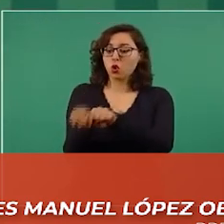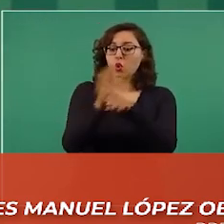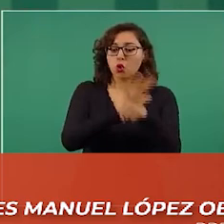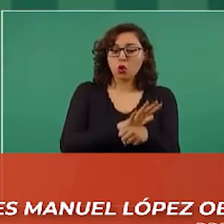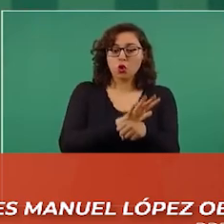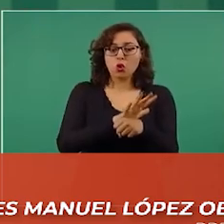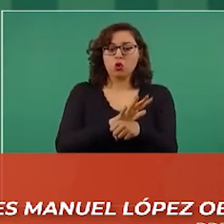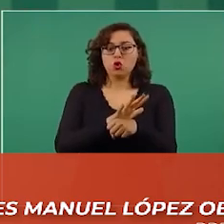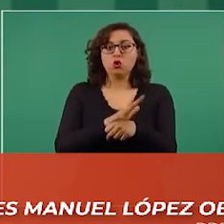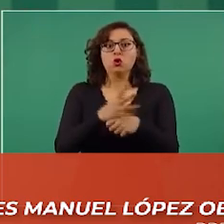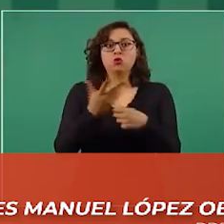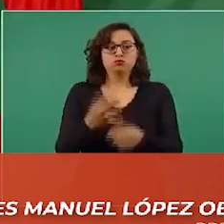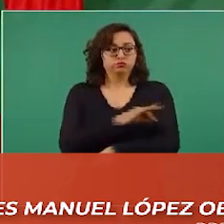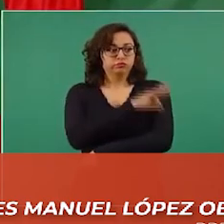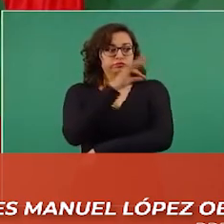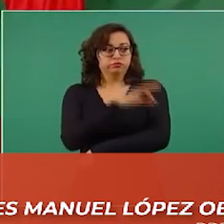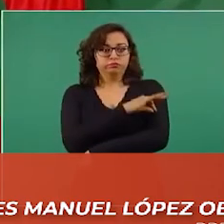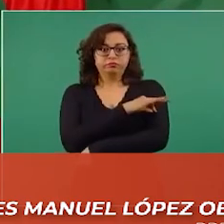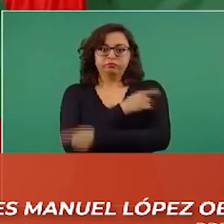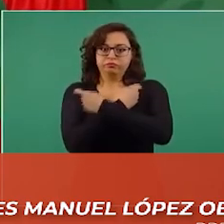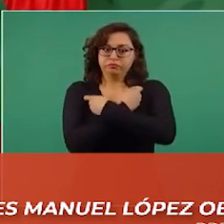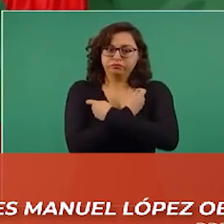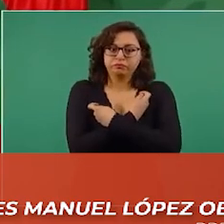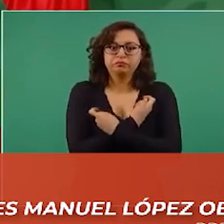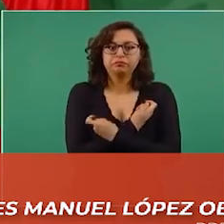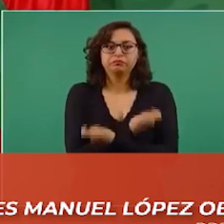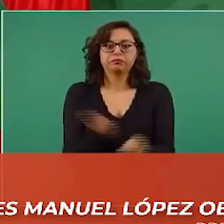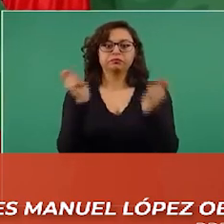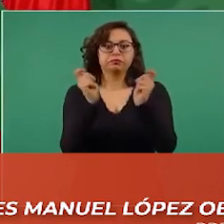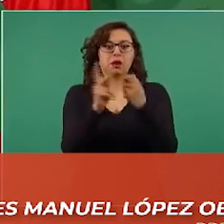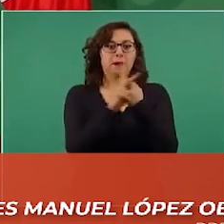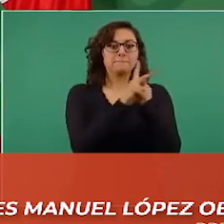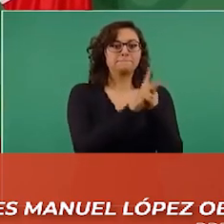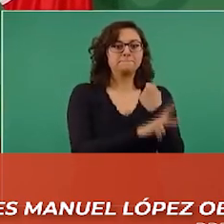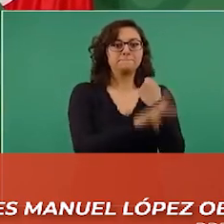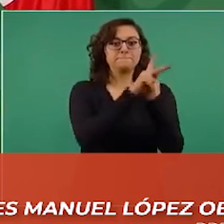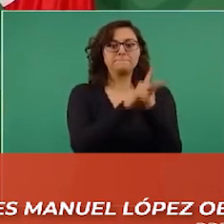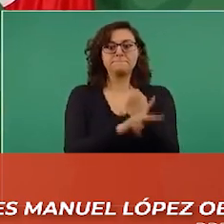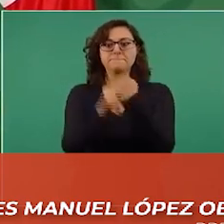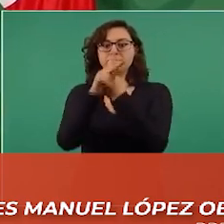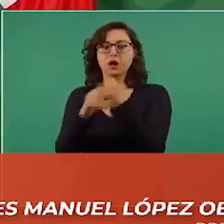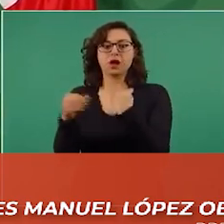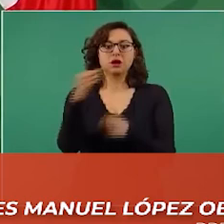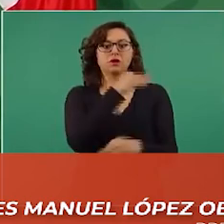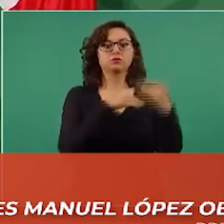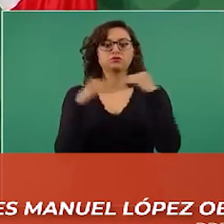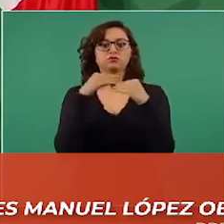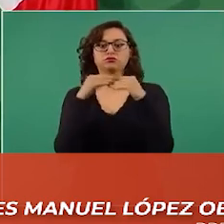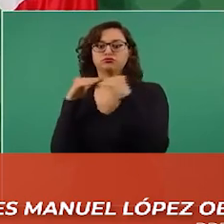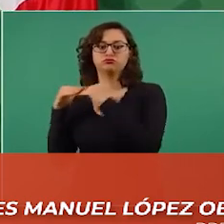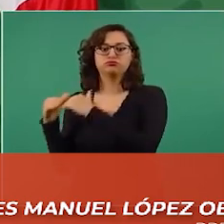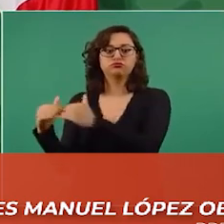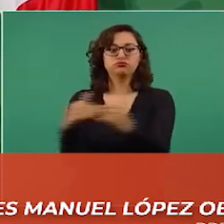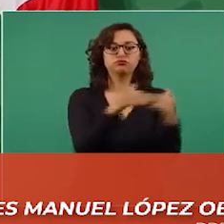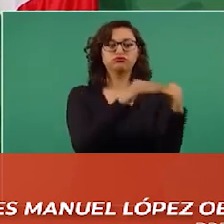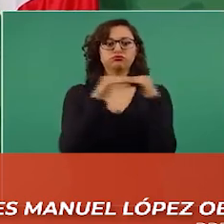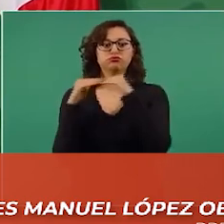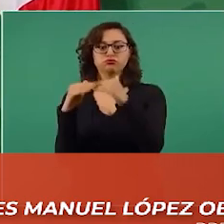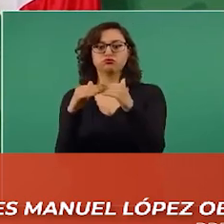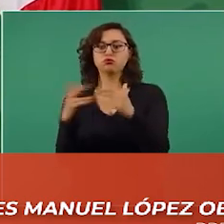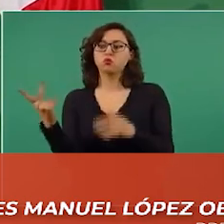estén al alcance de todas las naciones sin distinción económica política